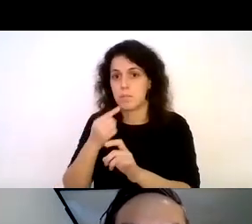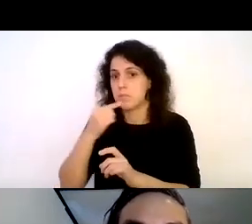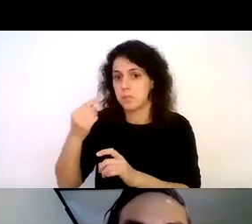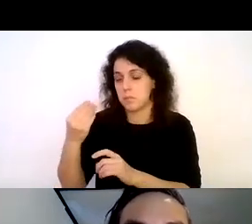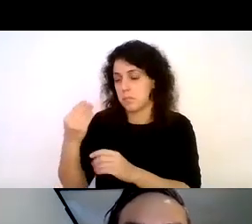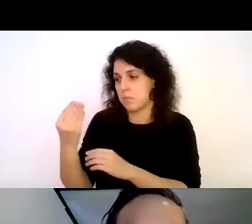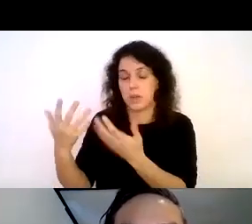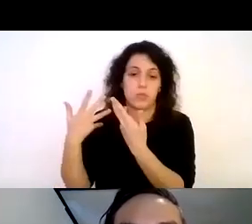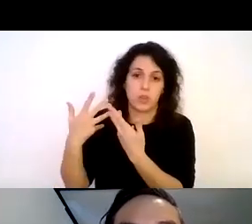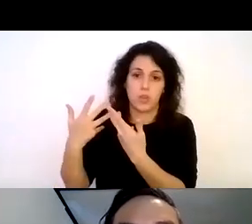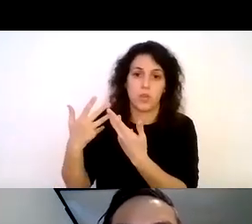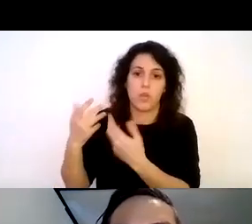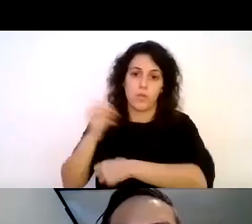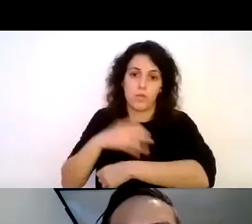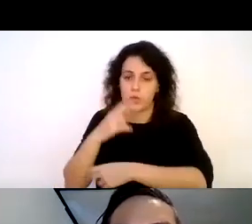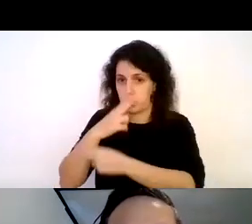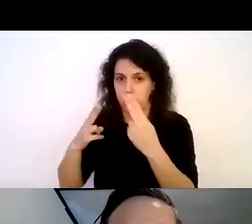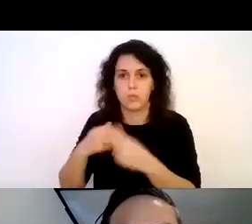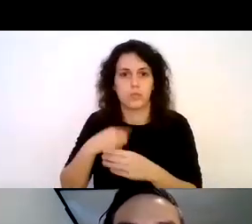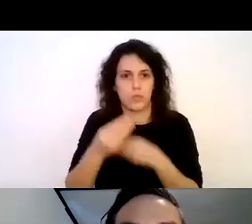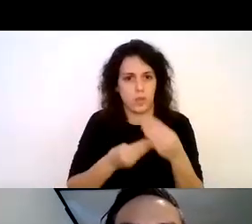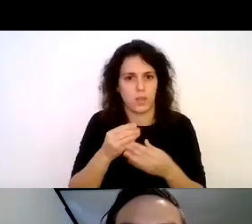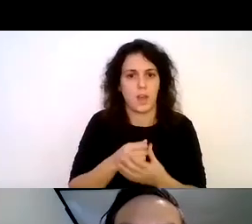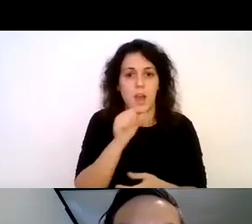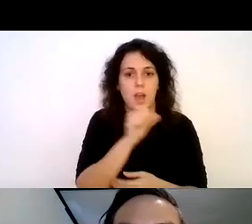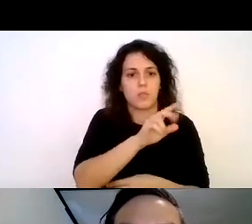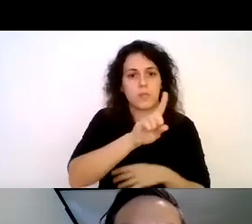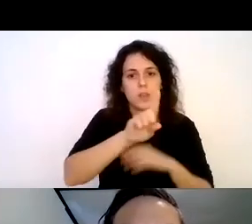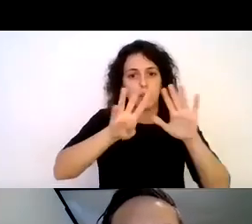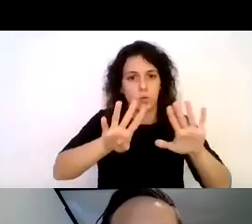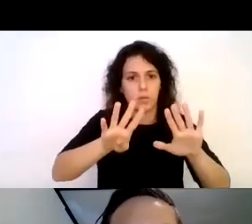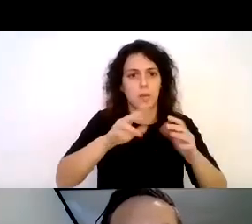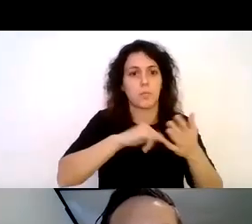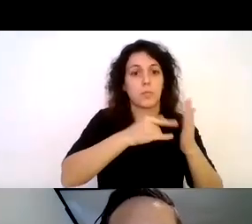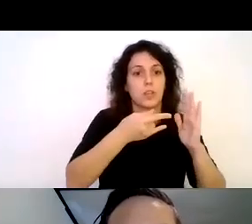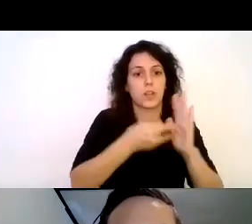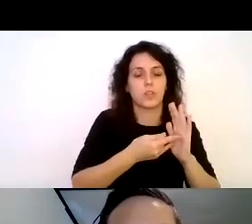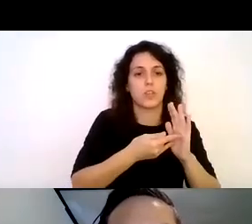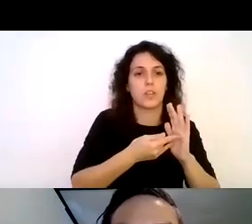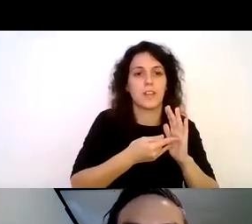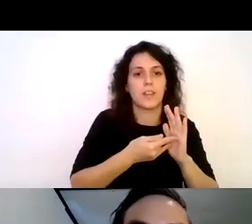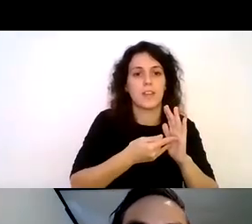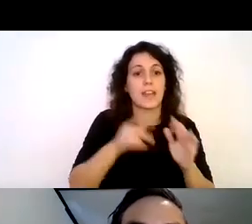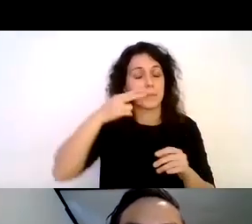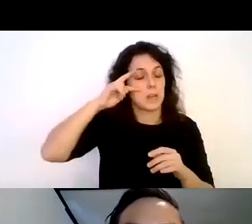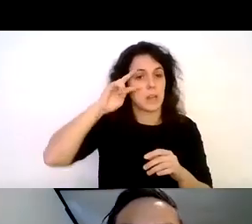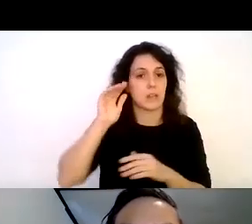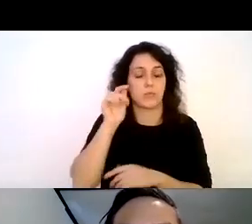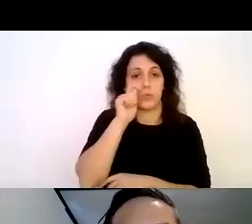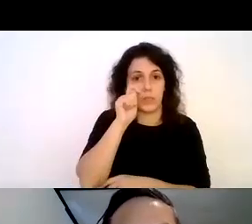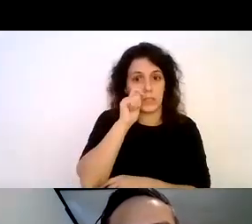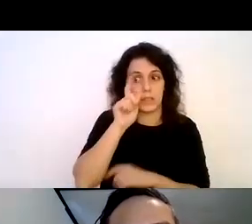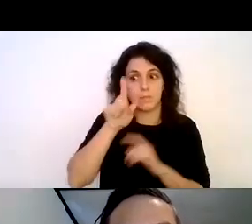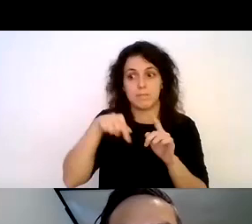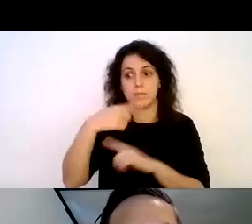públicos y así lo hice en 2019 postulé el proyecto como el diseño de una experiencia turística y luego en 2020